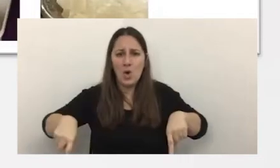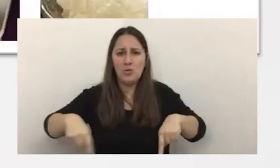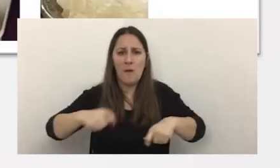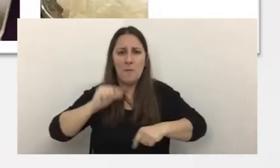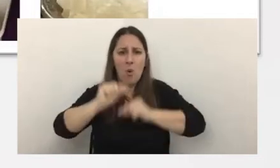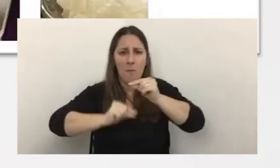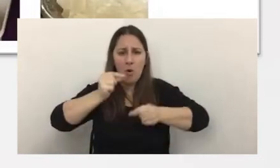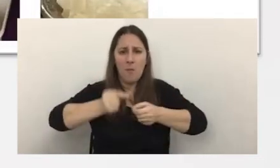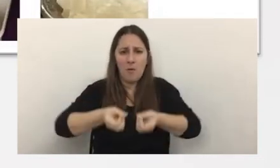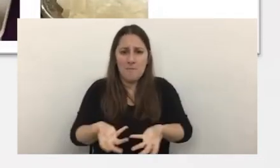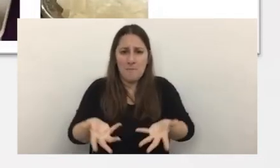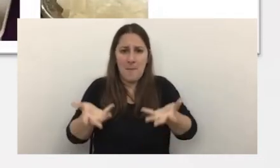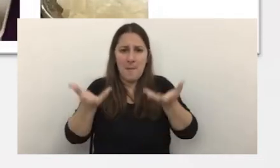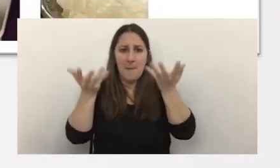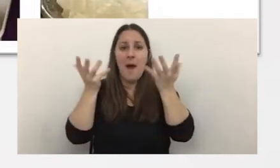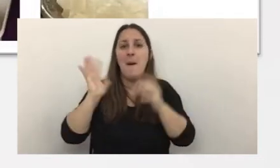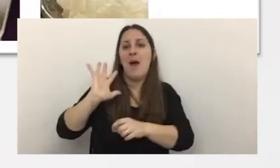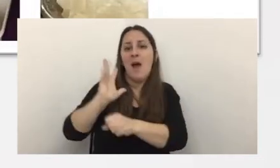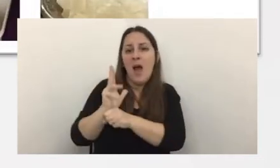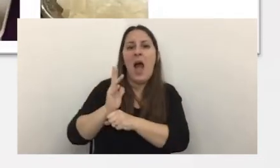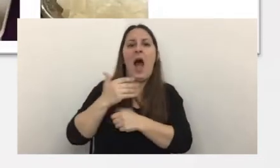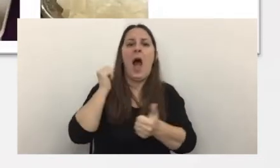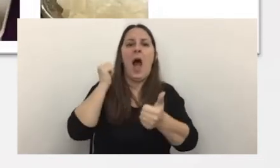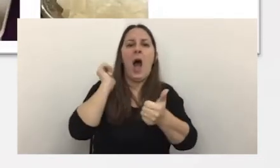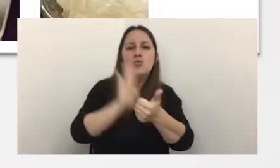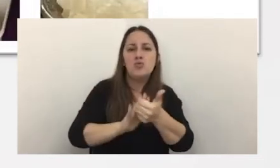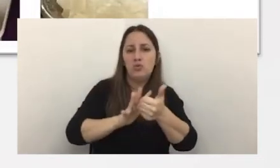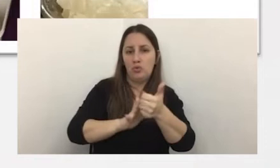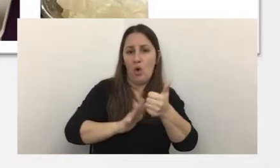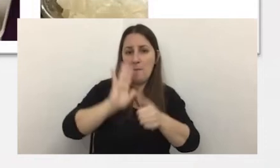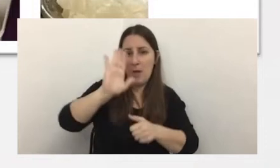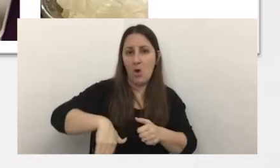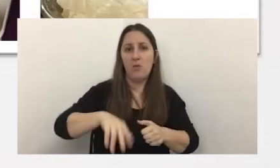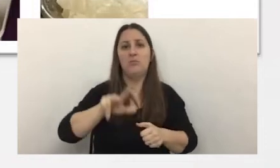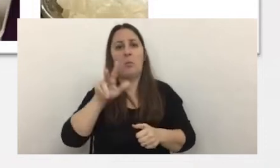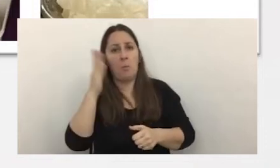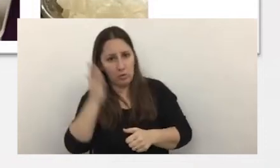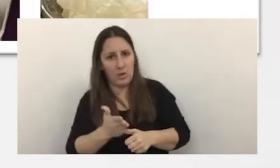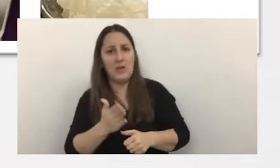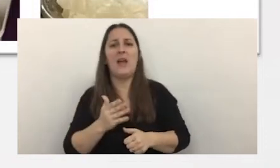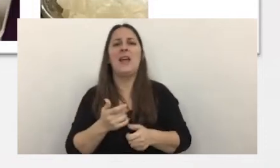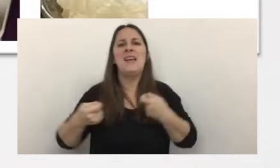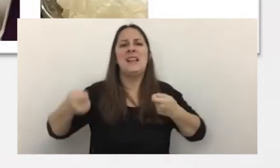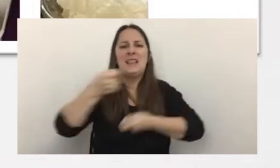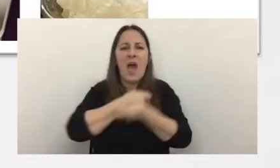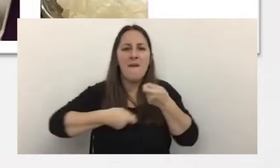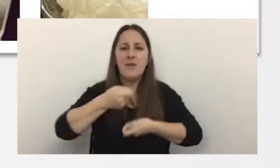por lo menos para el delito de abuso de menor entre 400 y 500% para el tráfico